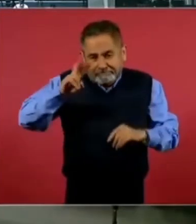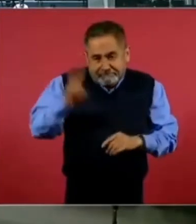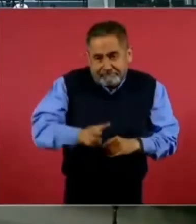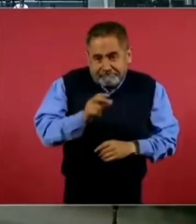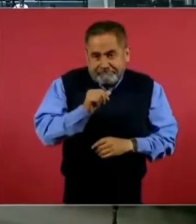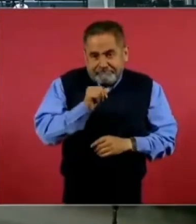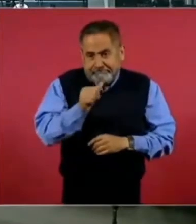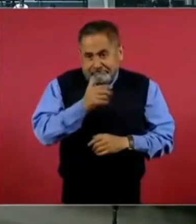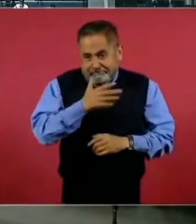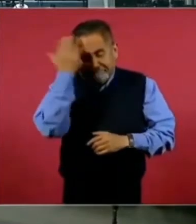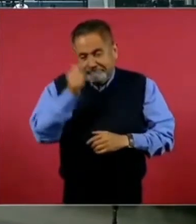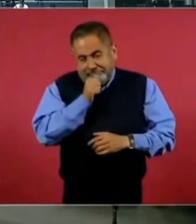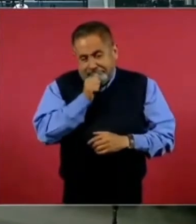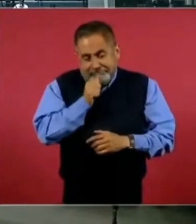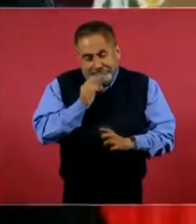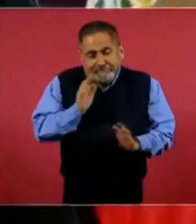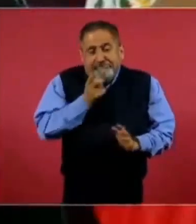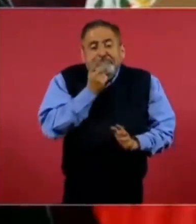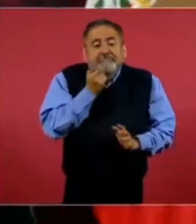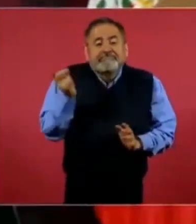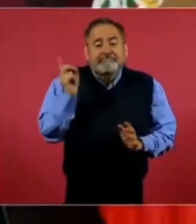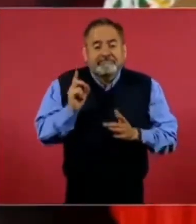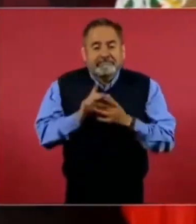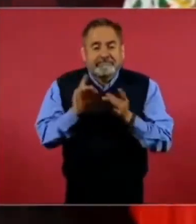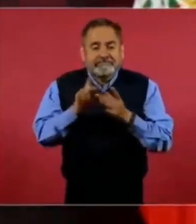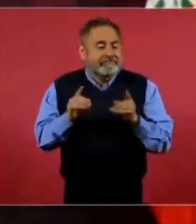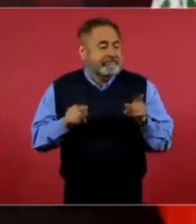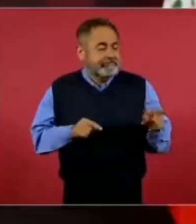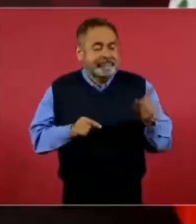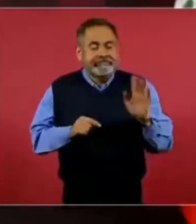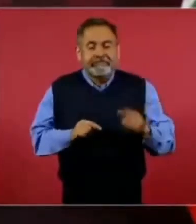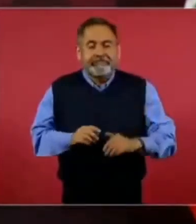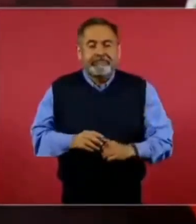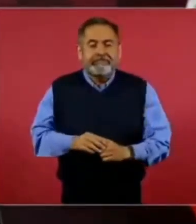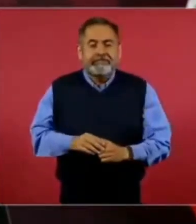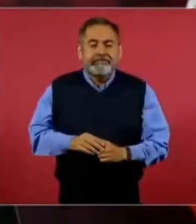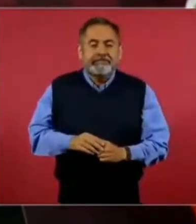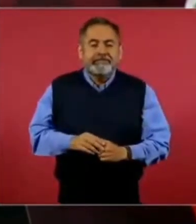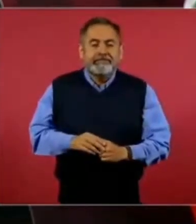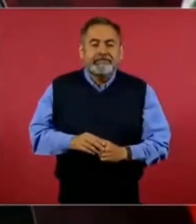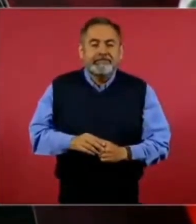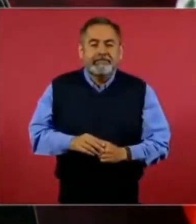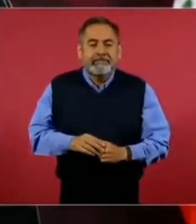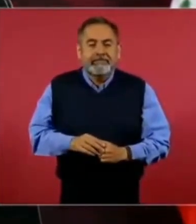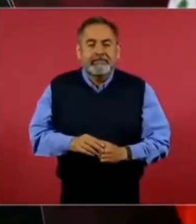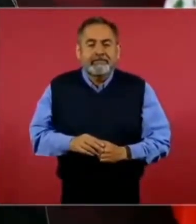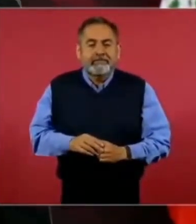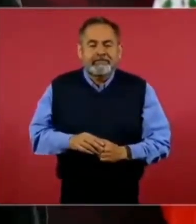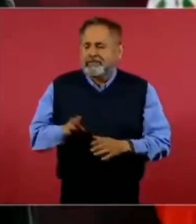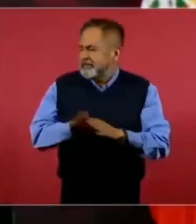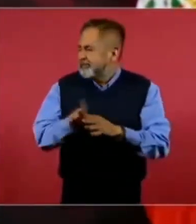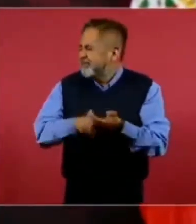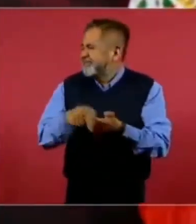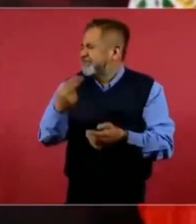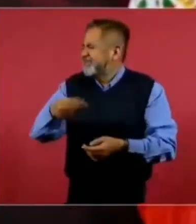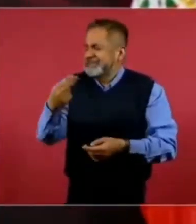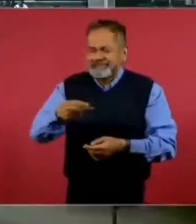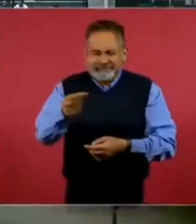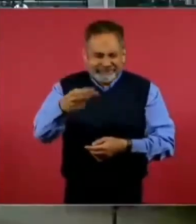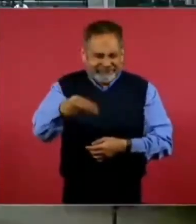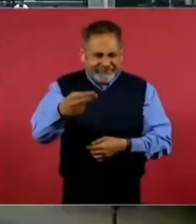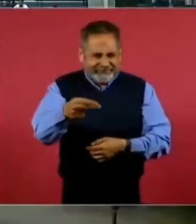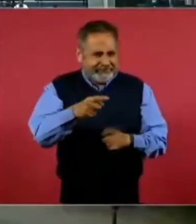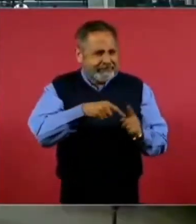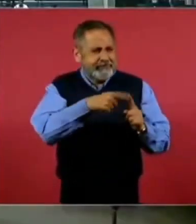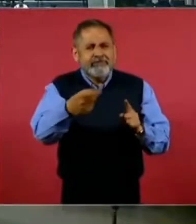de que… ¿cómo se llamaba el